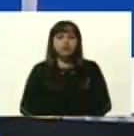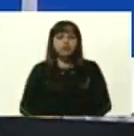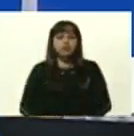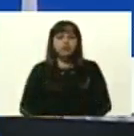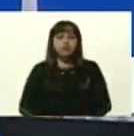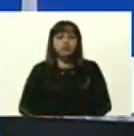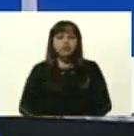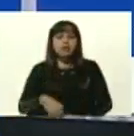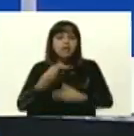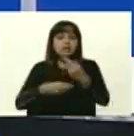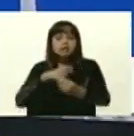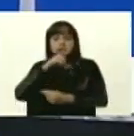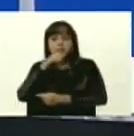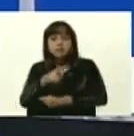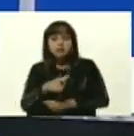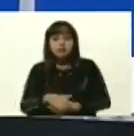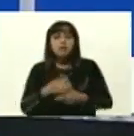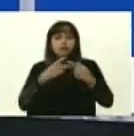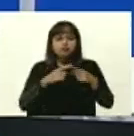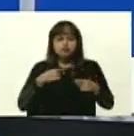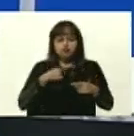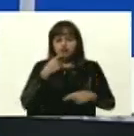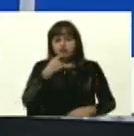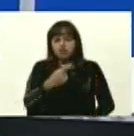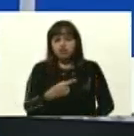para hacerle daño, pero yo les digo,